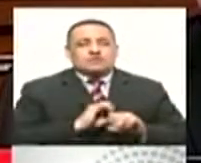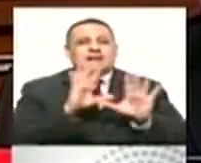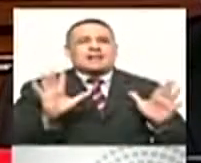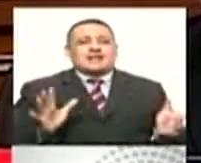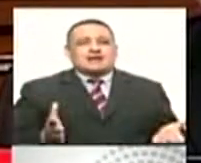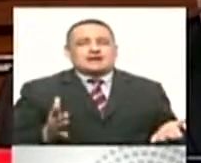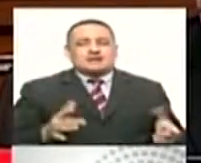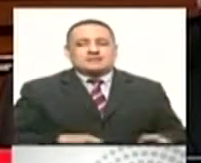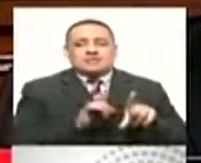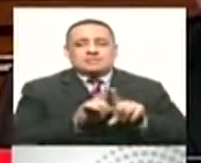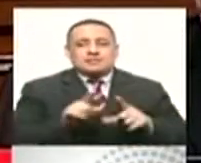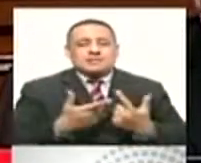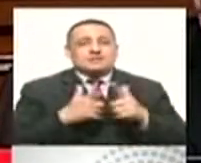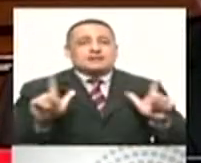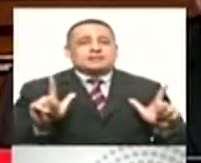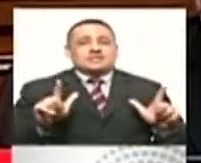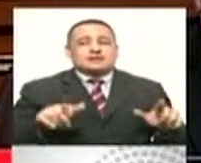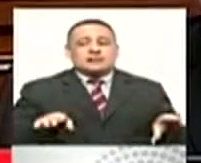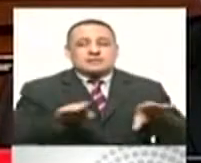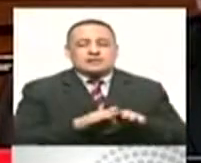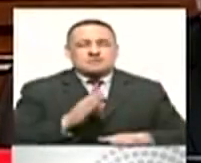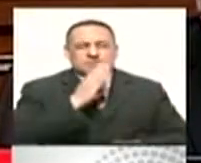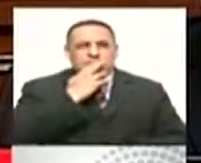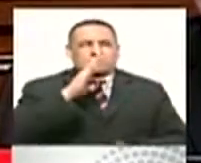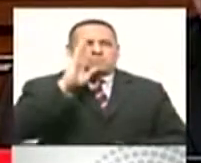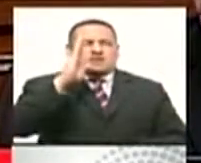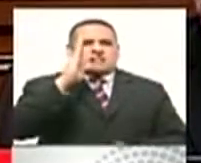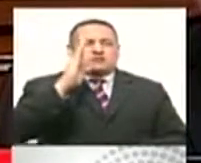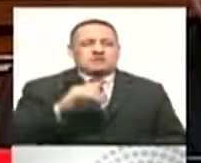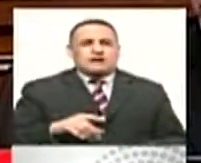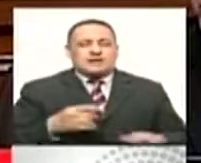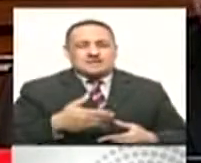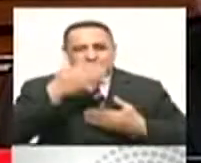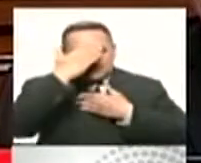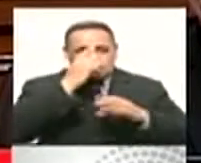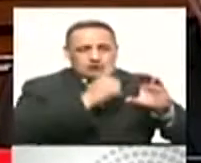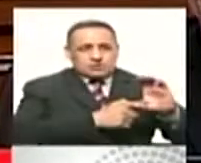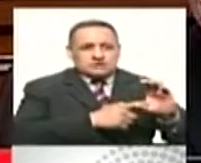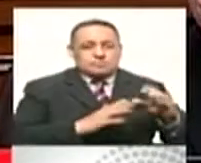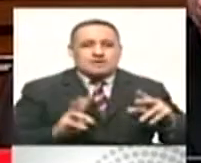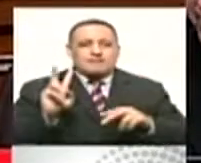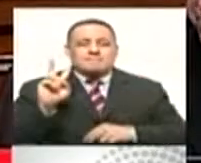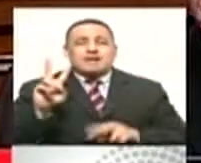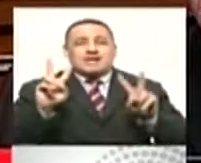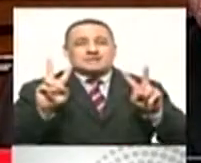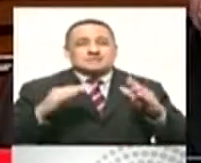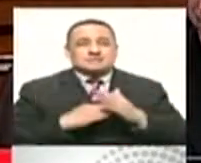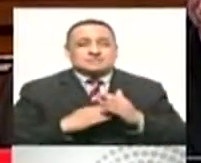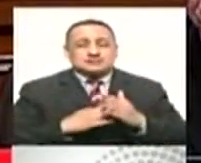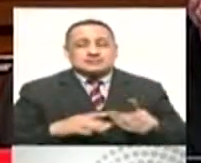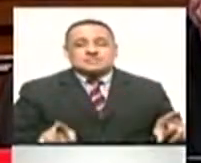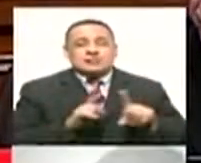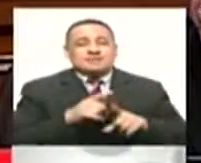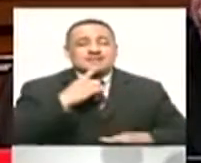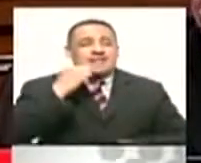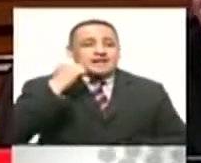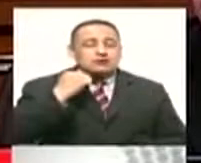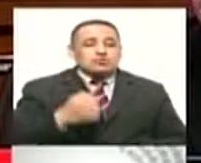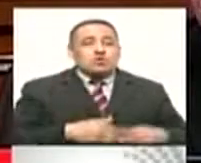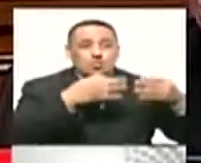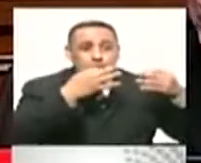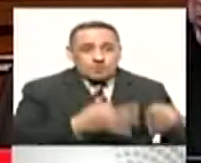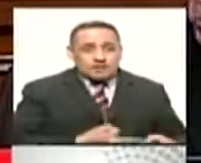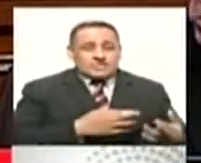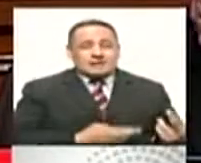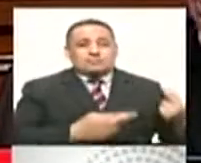informado. Ahora lo que queremos hacer es mantener más bien a la ciudadanía vigilante, haciéndole